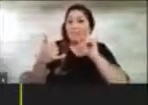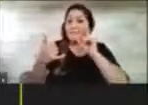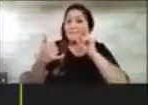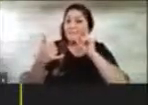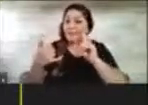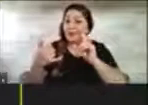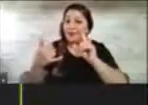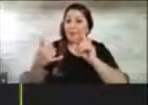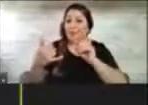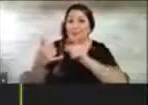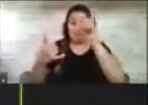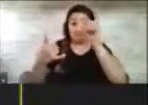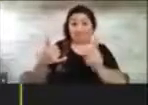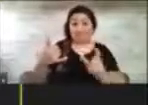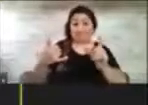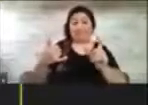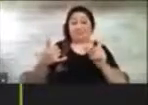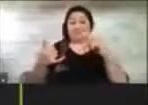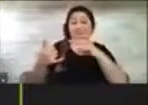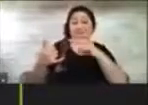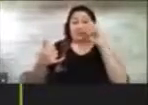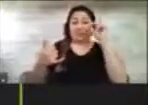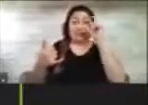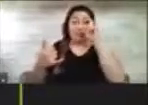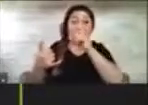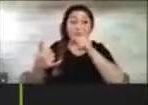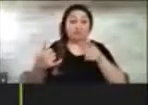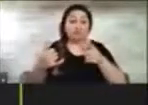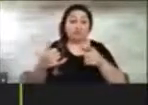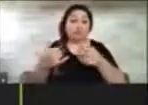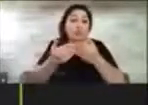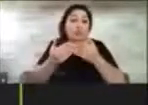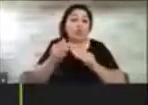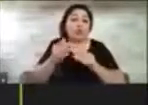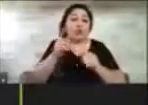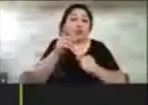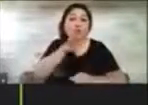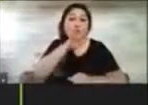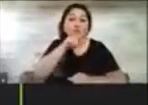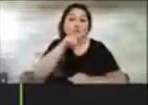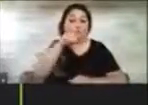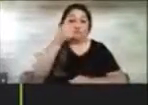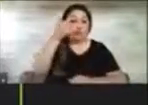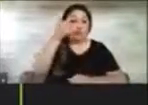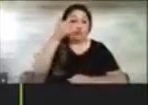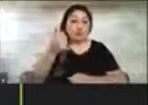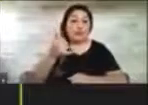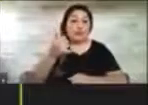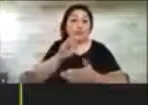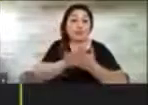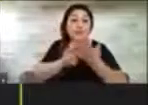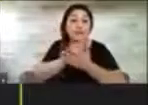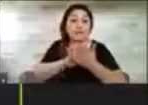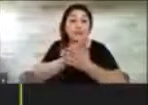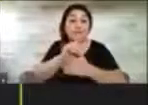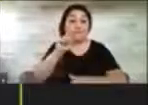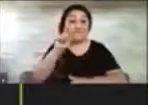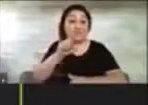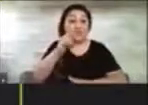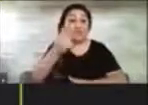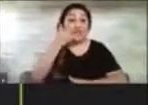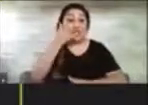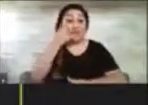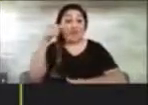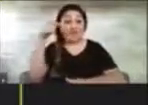viendo. Si ustedes se fijan en este celular, que es cualquiera de los que estamos usando hoy día, el botón para llamar está ahí abajo a la izquierda, ¿ya?